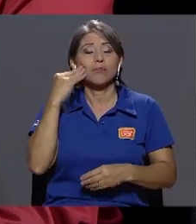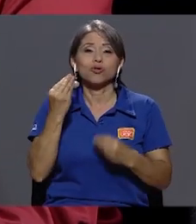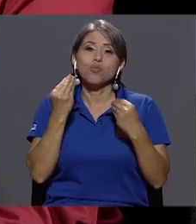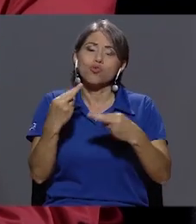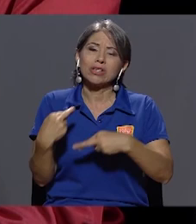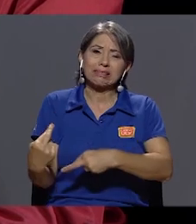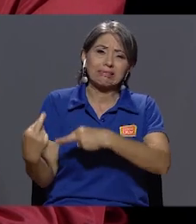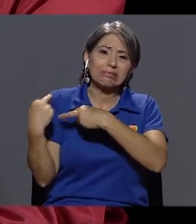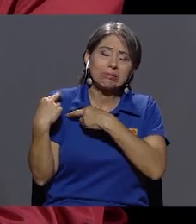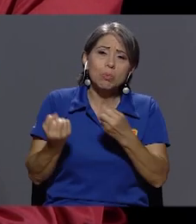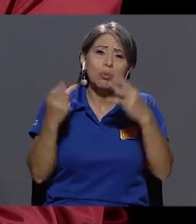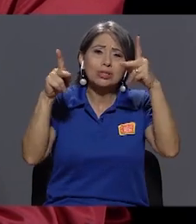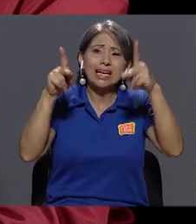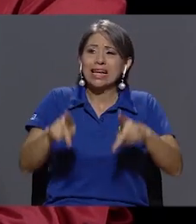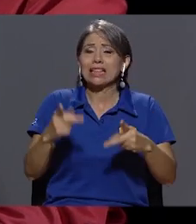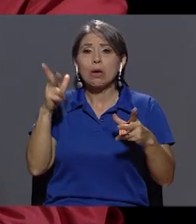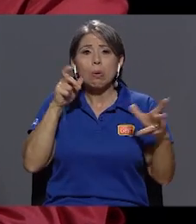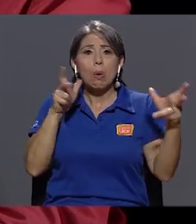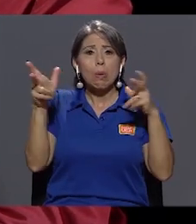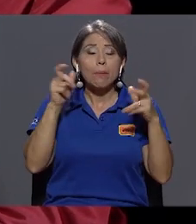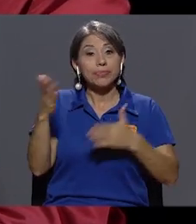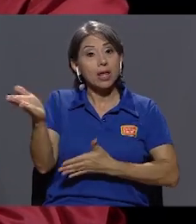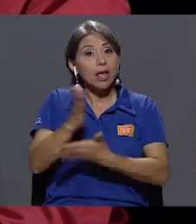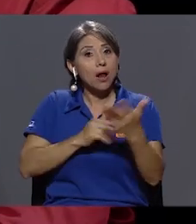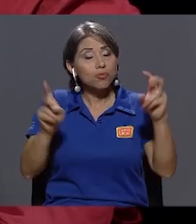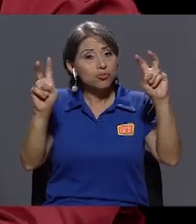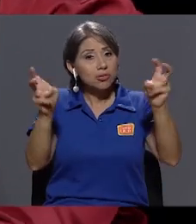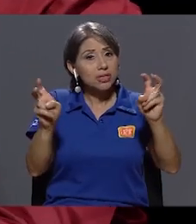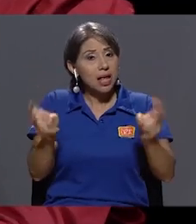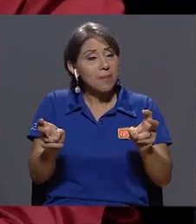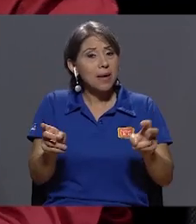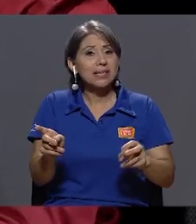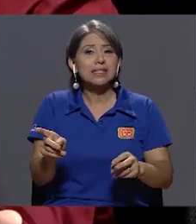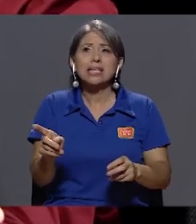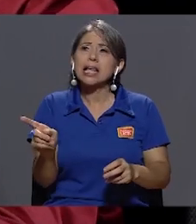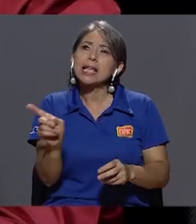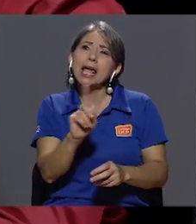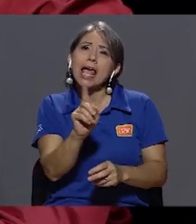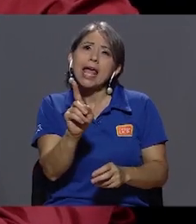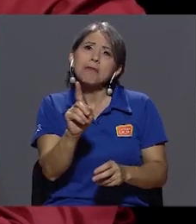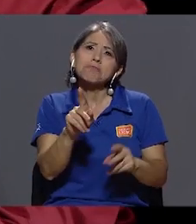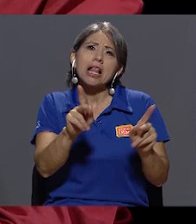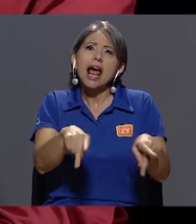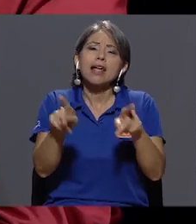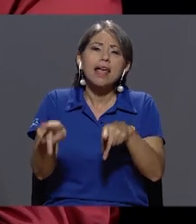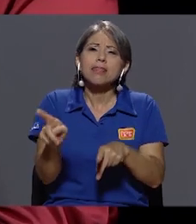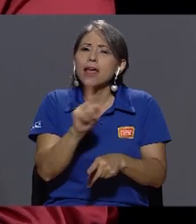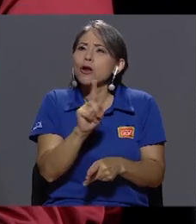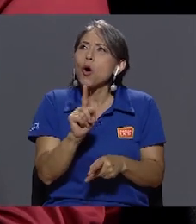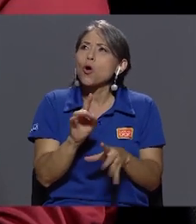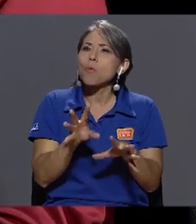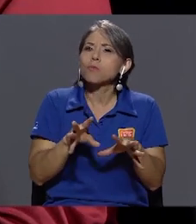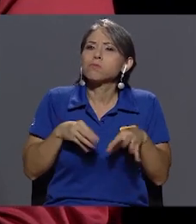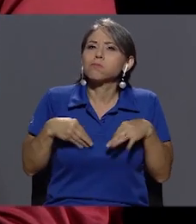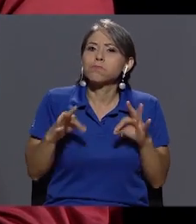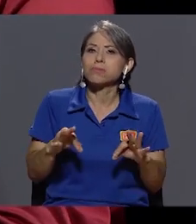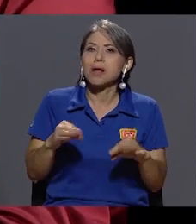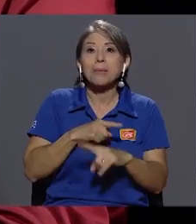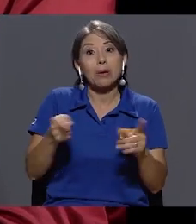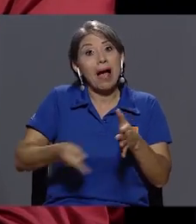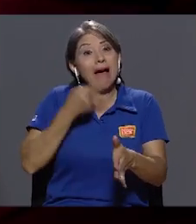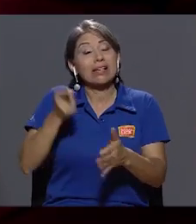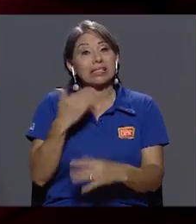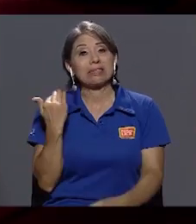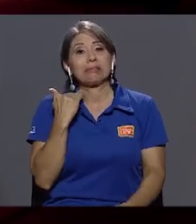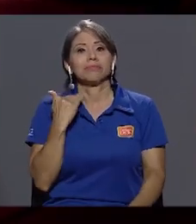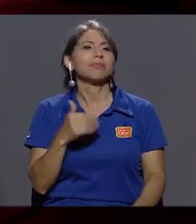responsabilidad, una gran audiencia, y algunos temas que no son tan digeribles por el público, en algunas ocasiones nos han pasado a la factura.